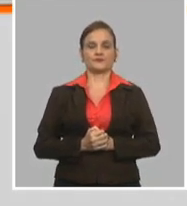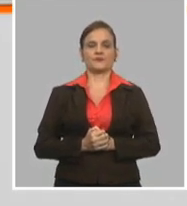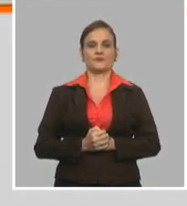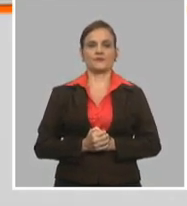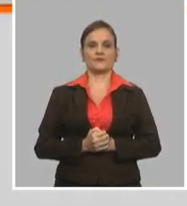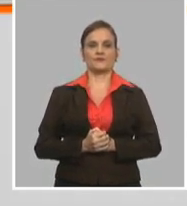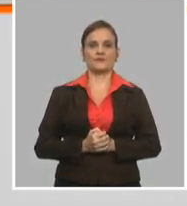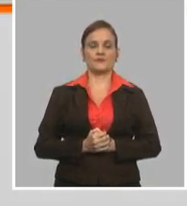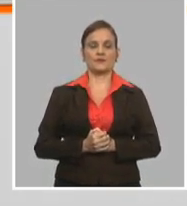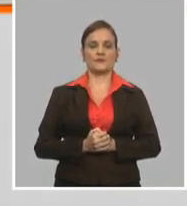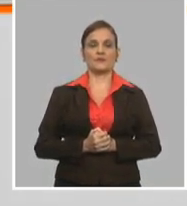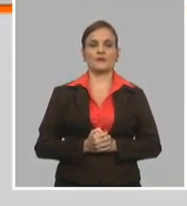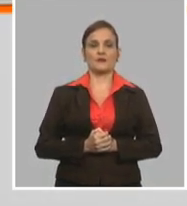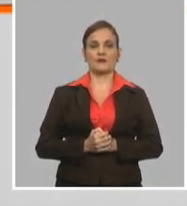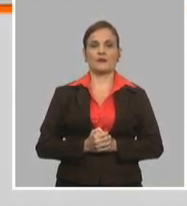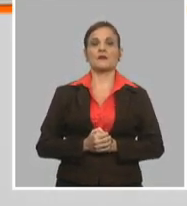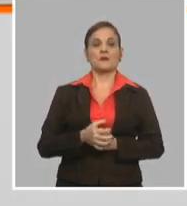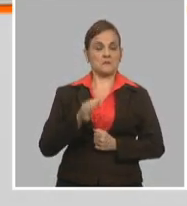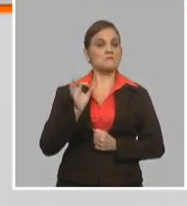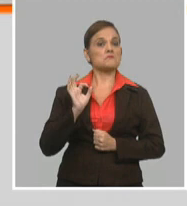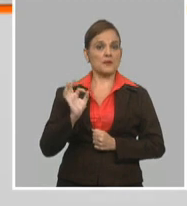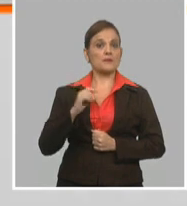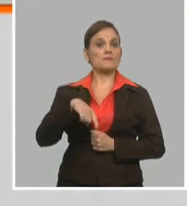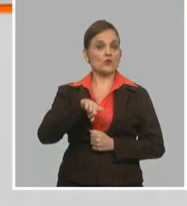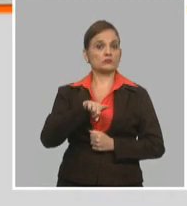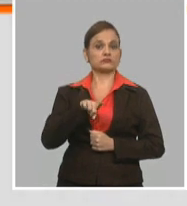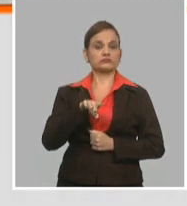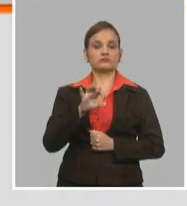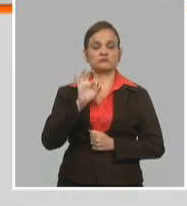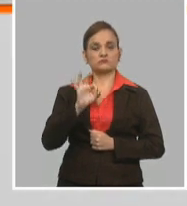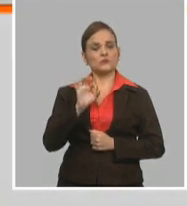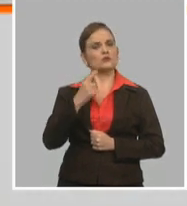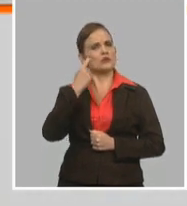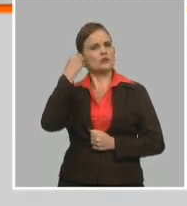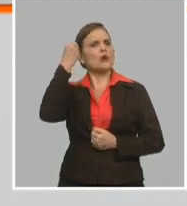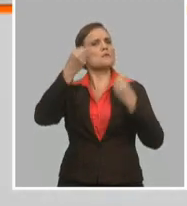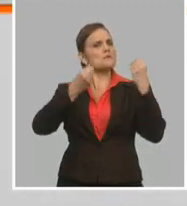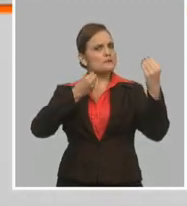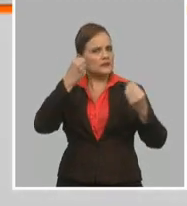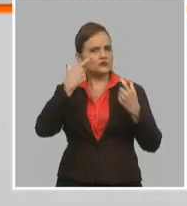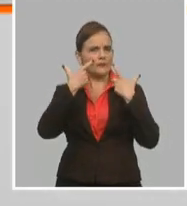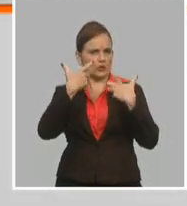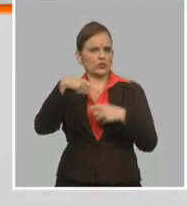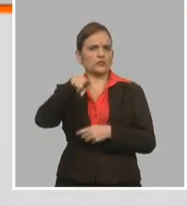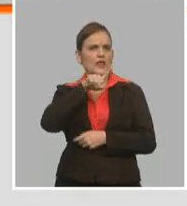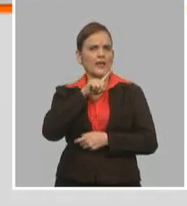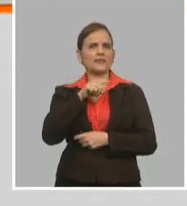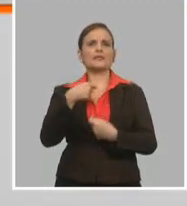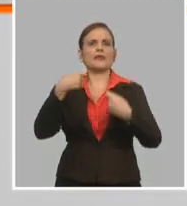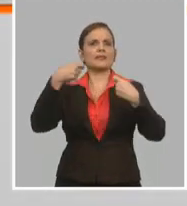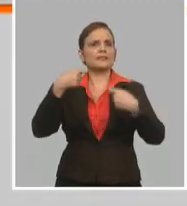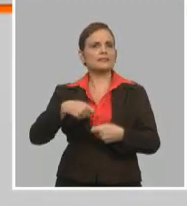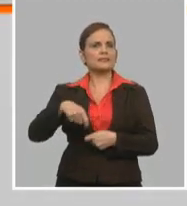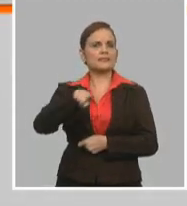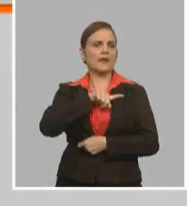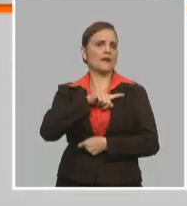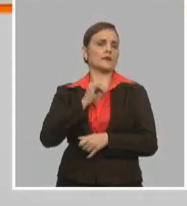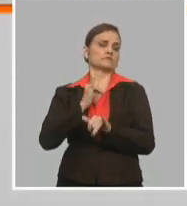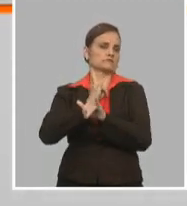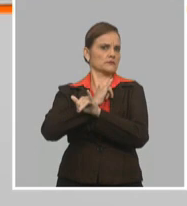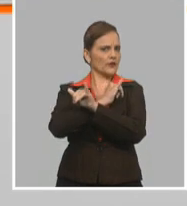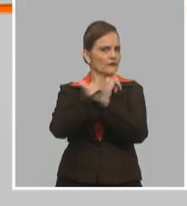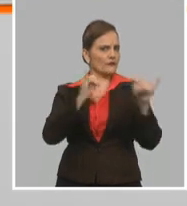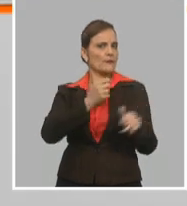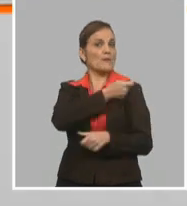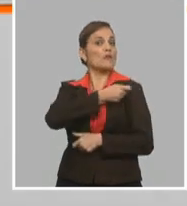Sí, Randy, yo creo que sería oportuno, yo creo que es correcto que nosotros le informemos a